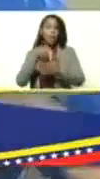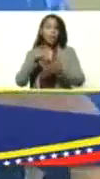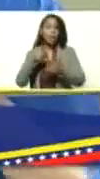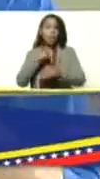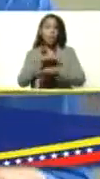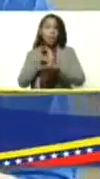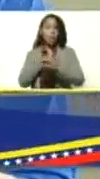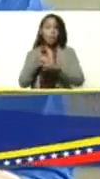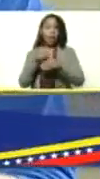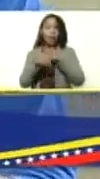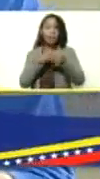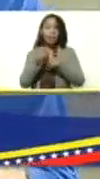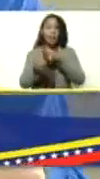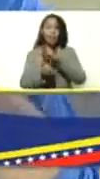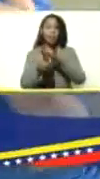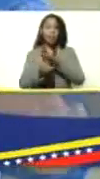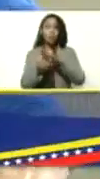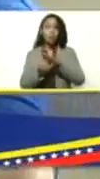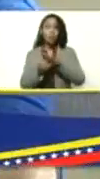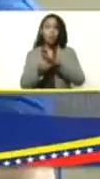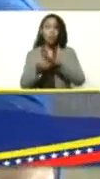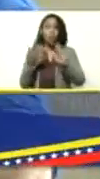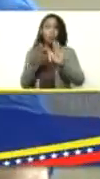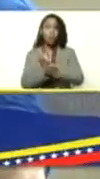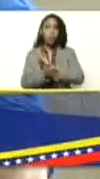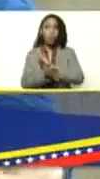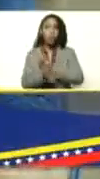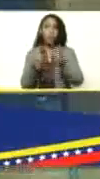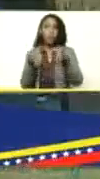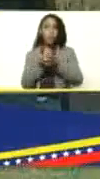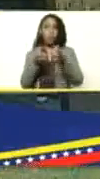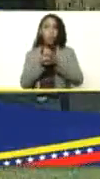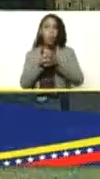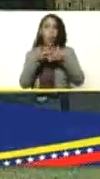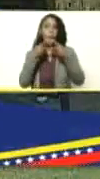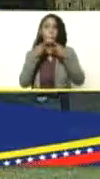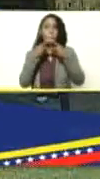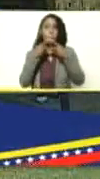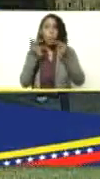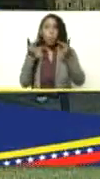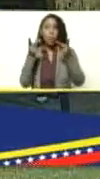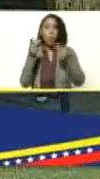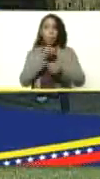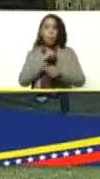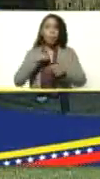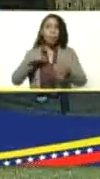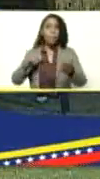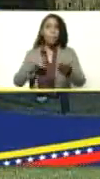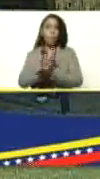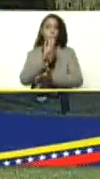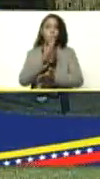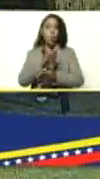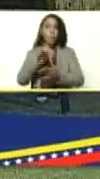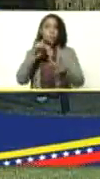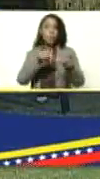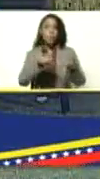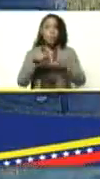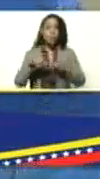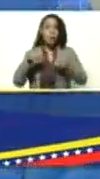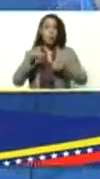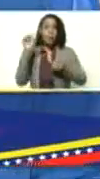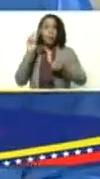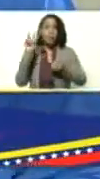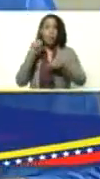para crear una institucionalidad entre el sector público y el sector privado para impulsar la certificación de Venezuela